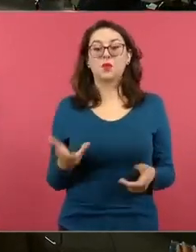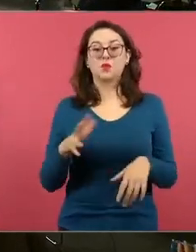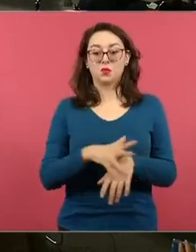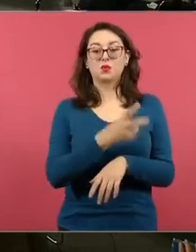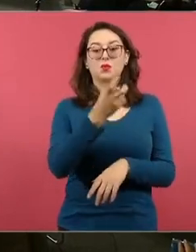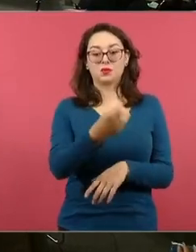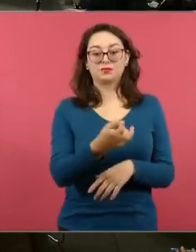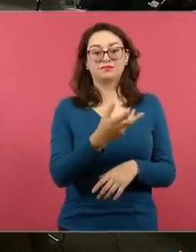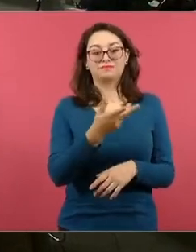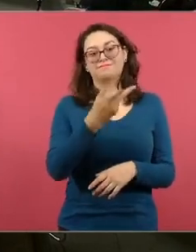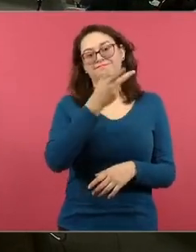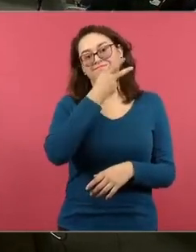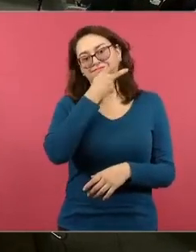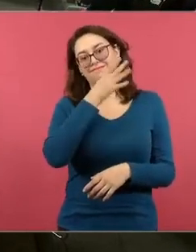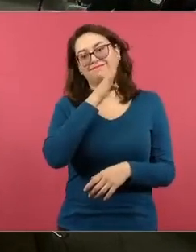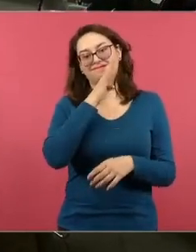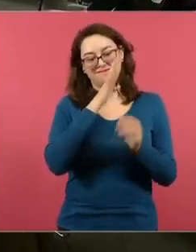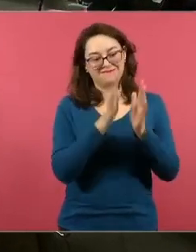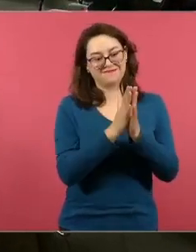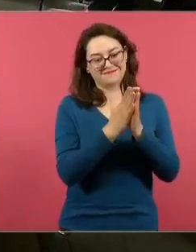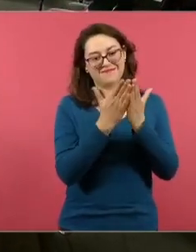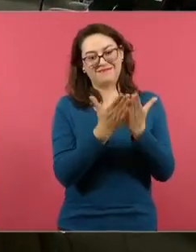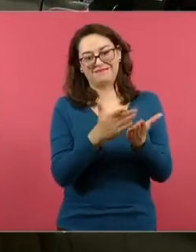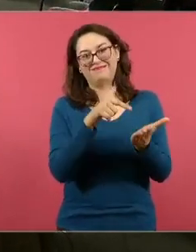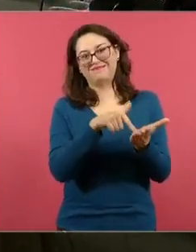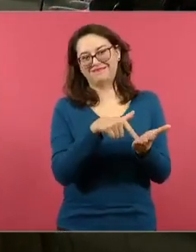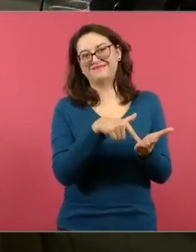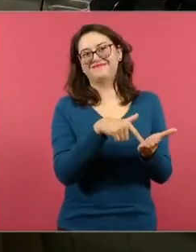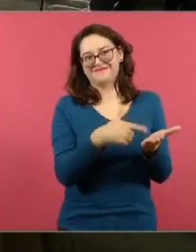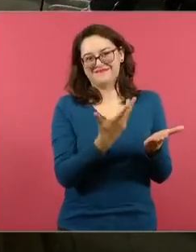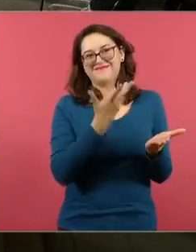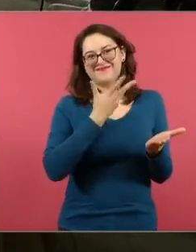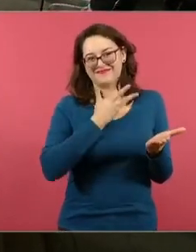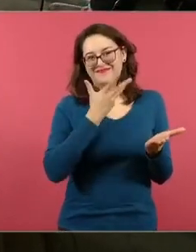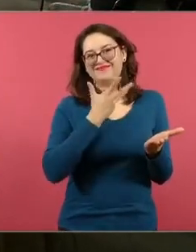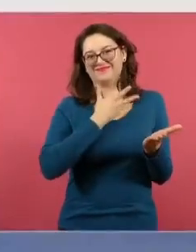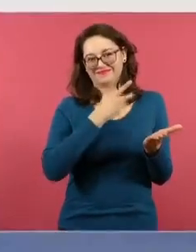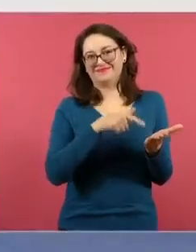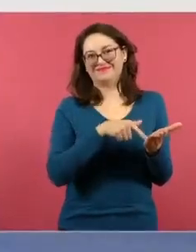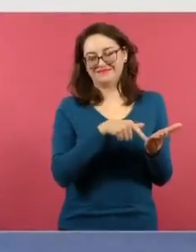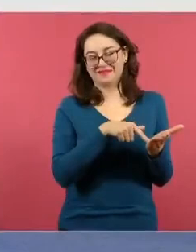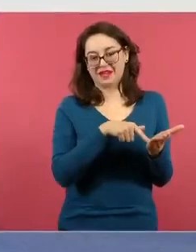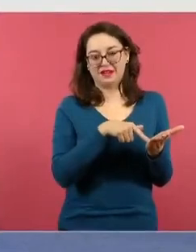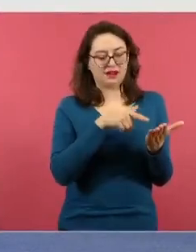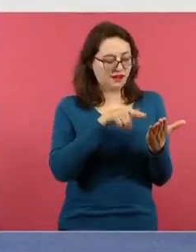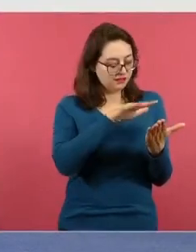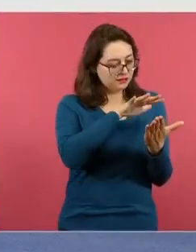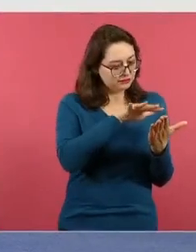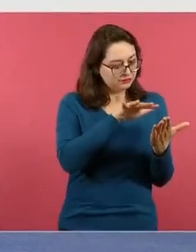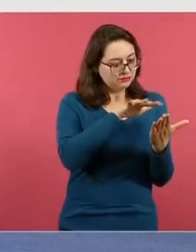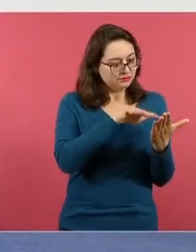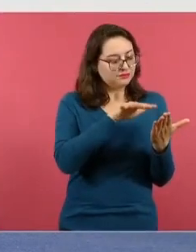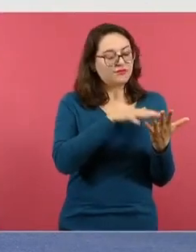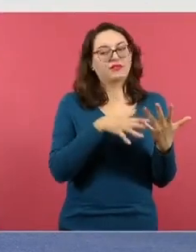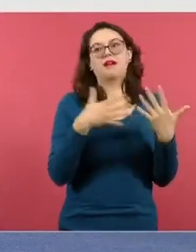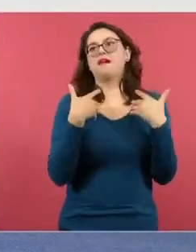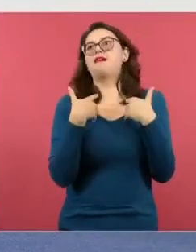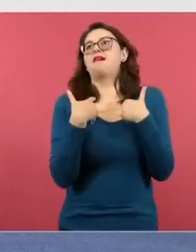libro de nuestros saberes en donde también podemos utilizar como padres de familia esta